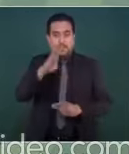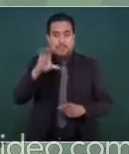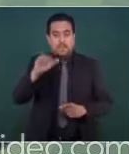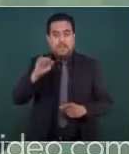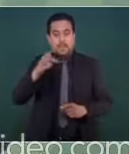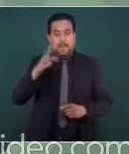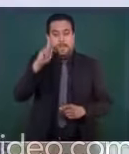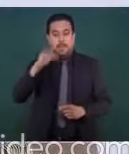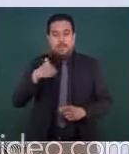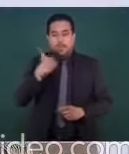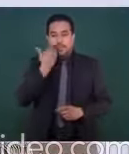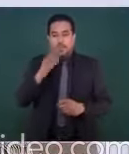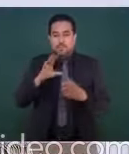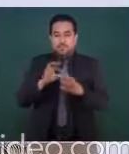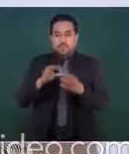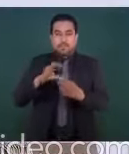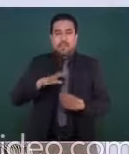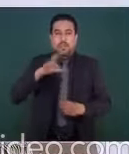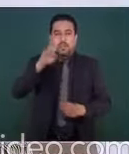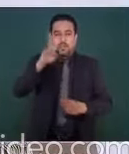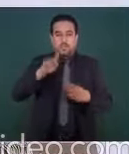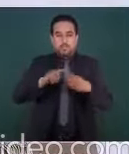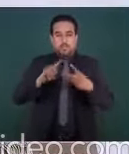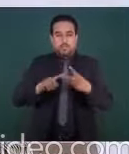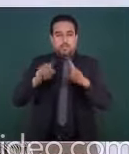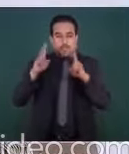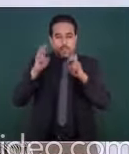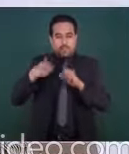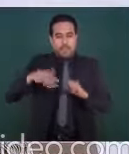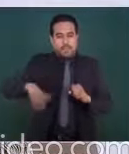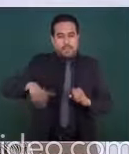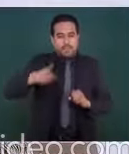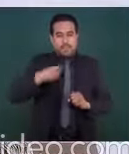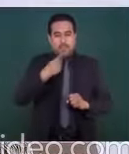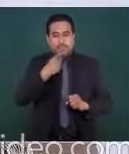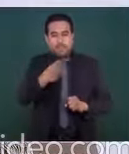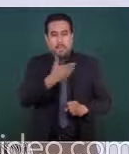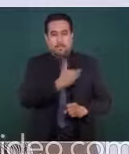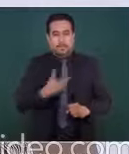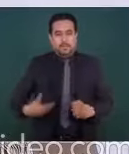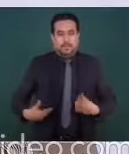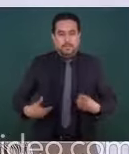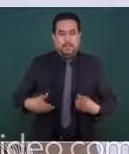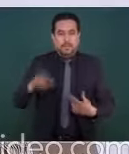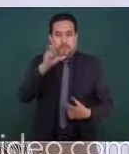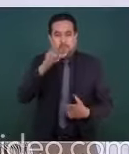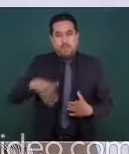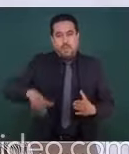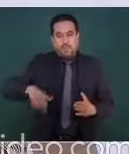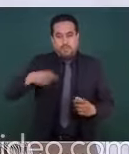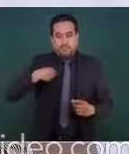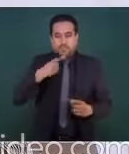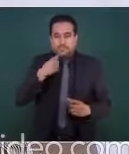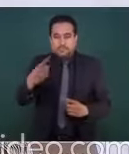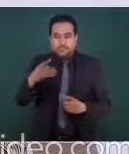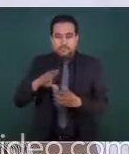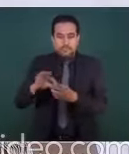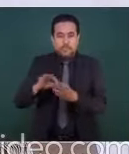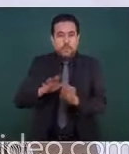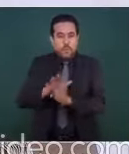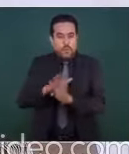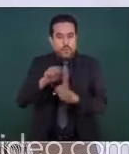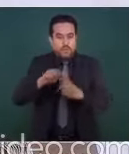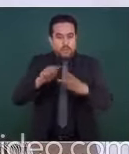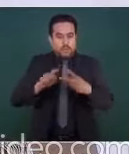Pero me gustaría hablar de dos temas que le plantea el presidente, que ya se los había adelantado a ustedes en algunas ruedas de prensa, que es el tema,